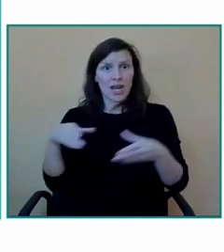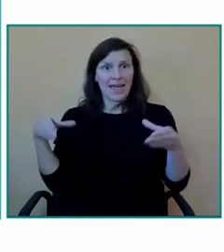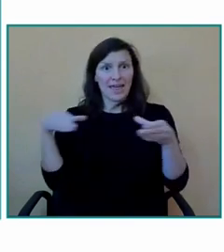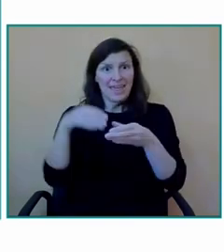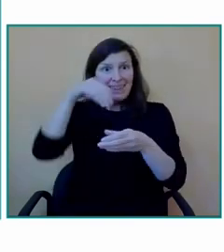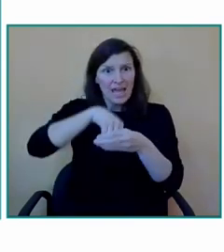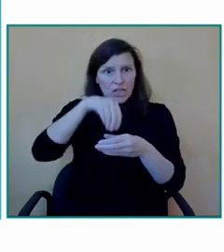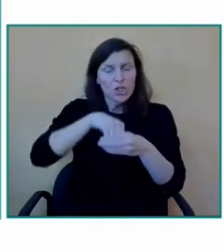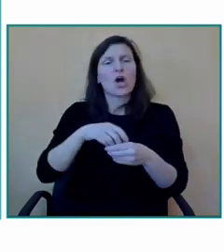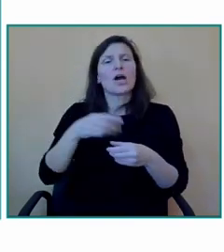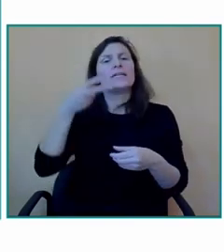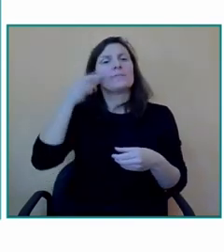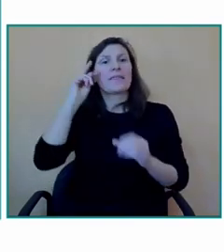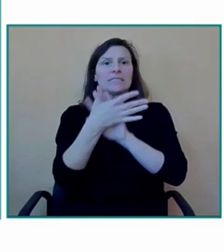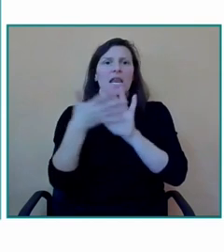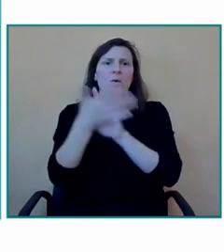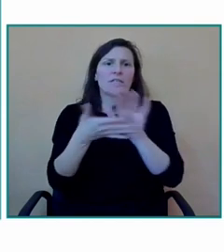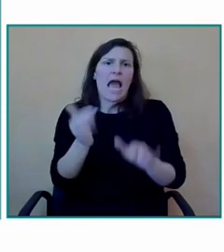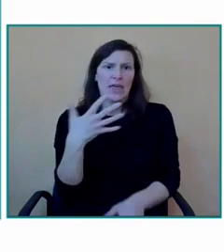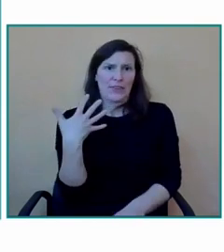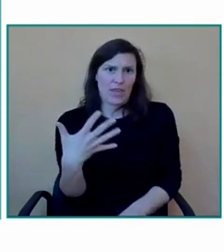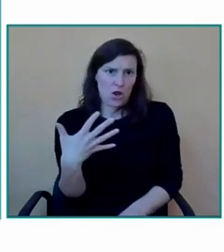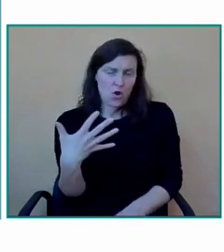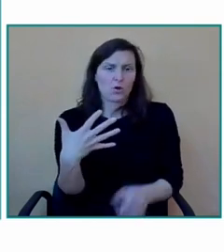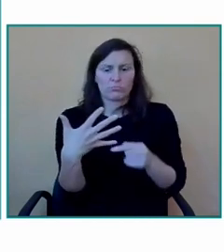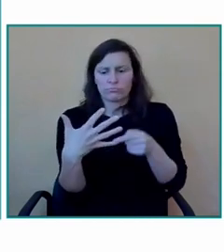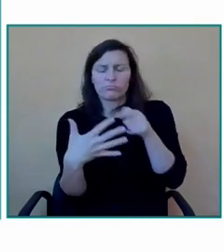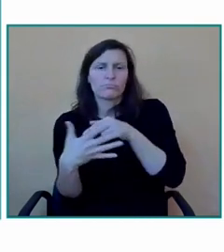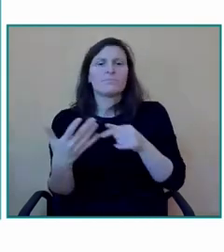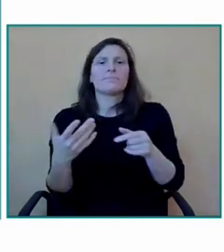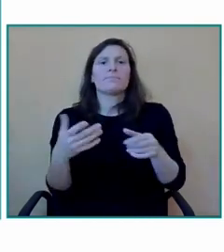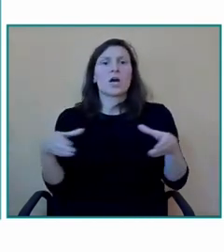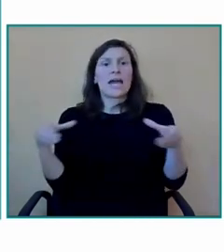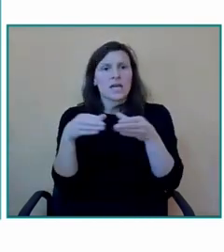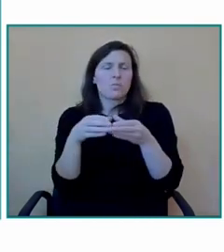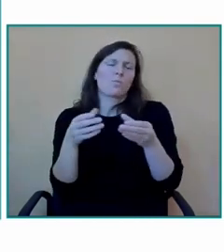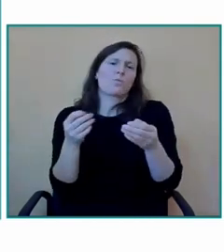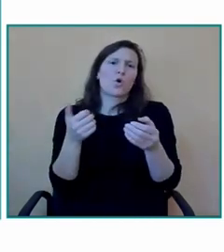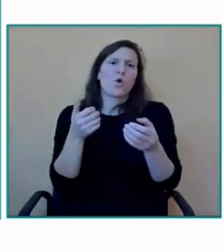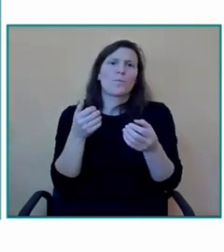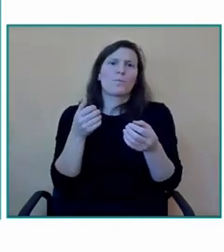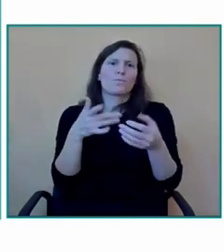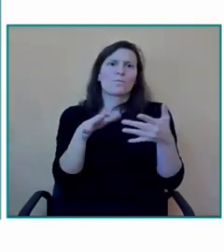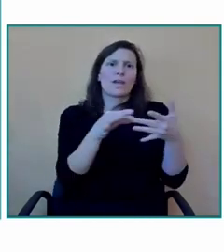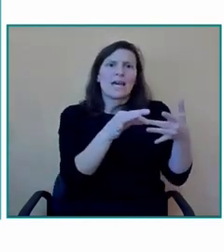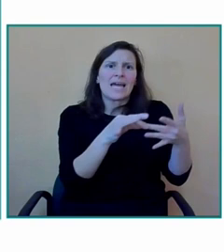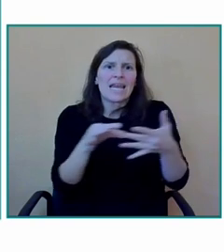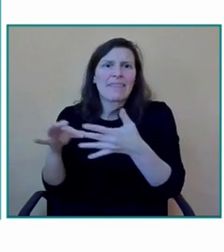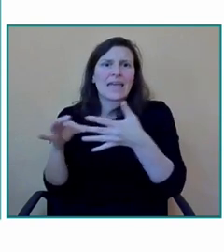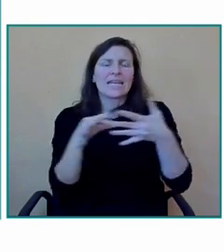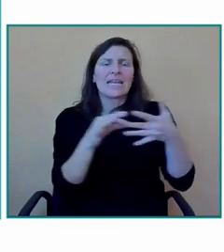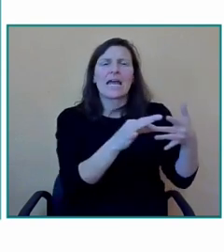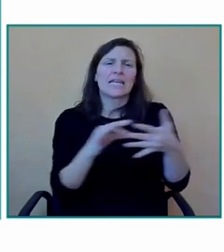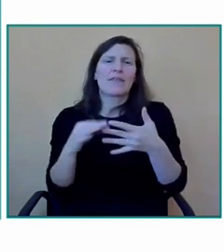pues los precursores los que tienen obviamente ese liderazgo de identidad